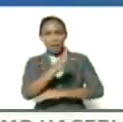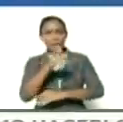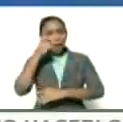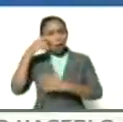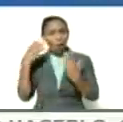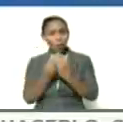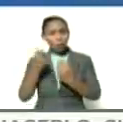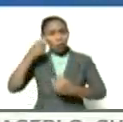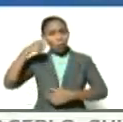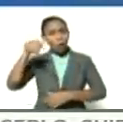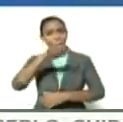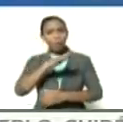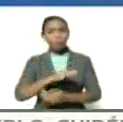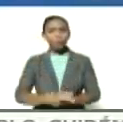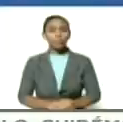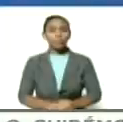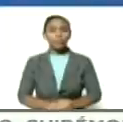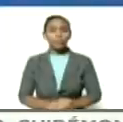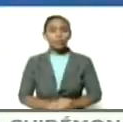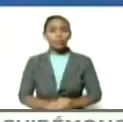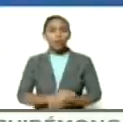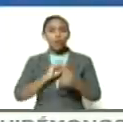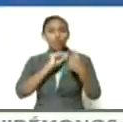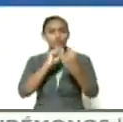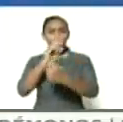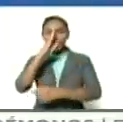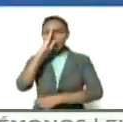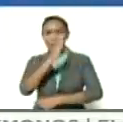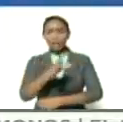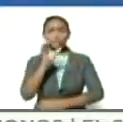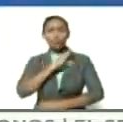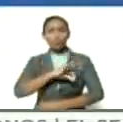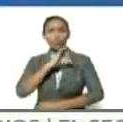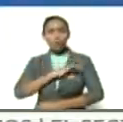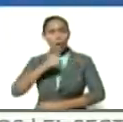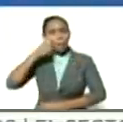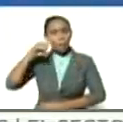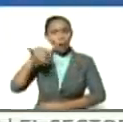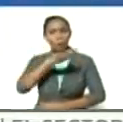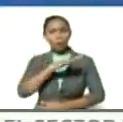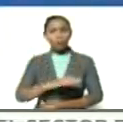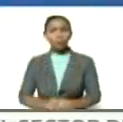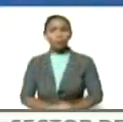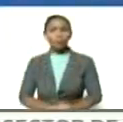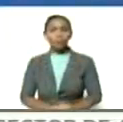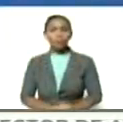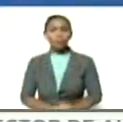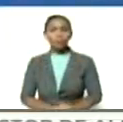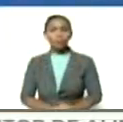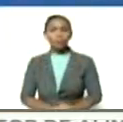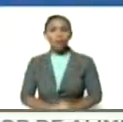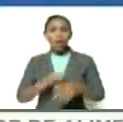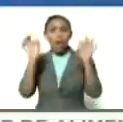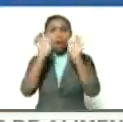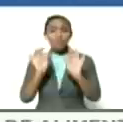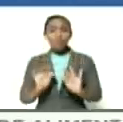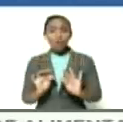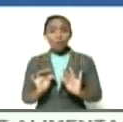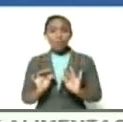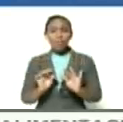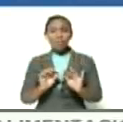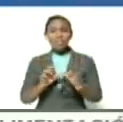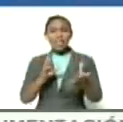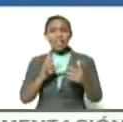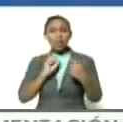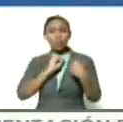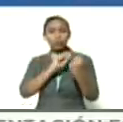pueblo diálogo directo social con el pueblo con el método de la crítica la